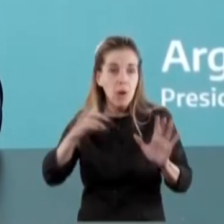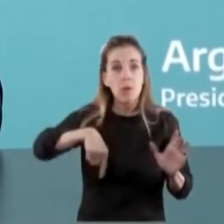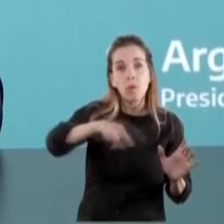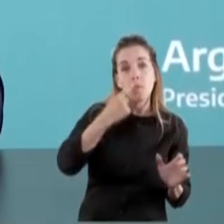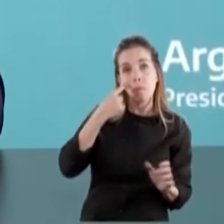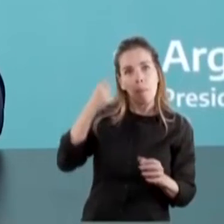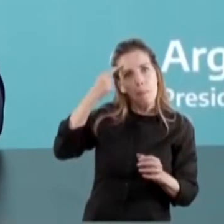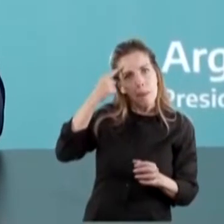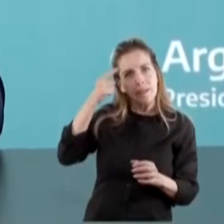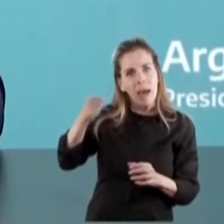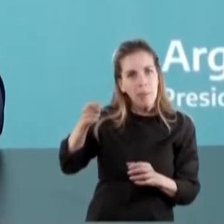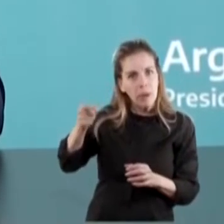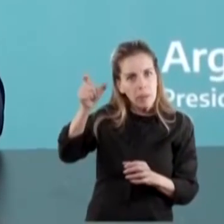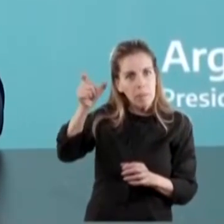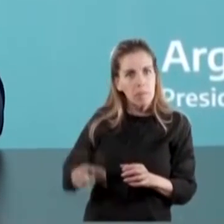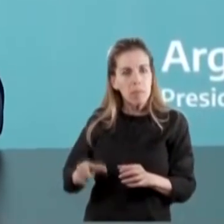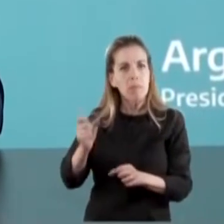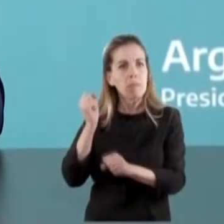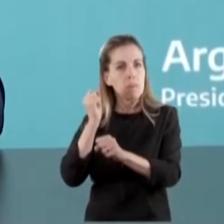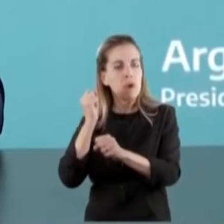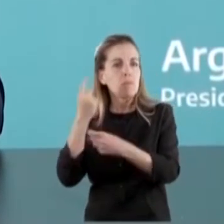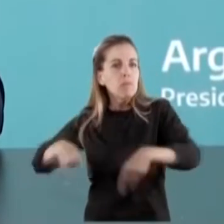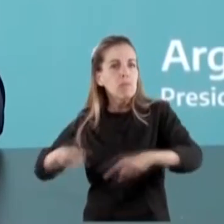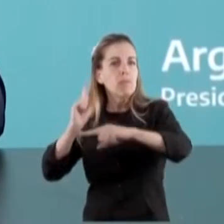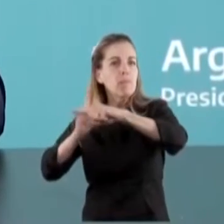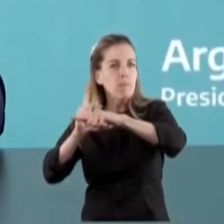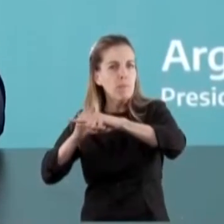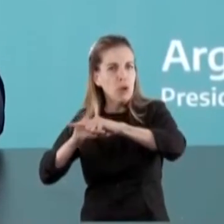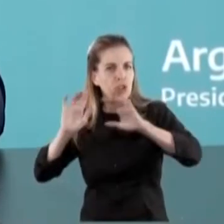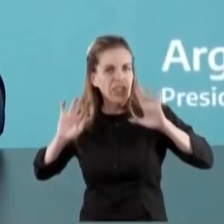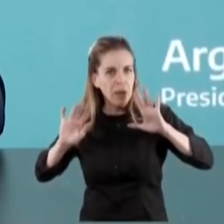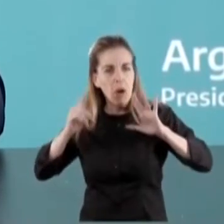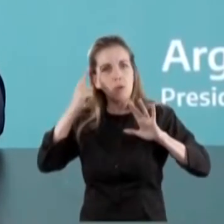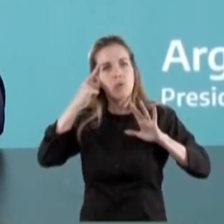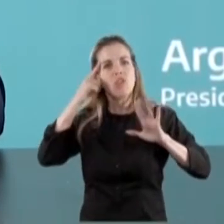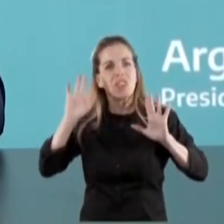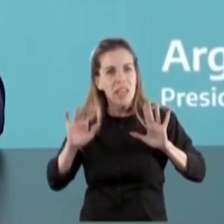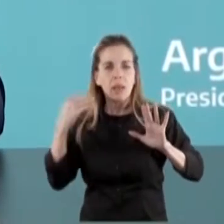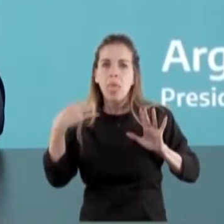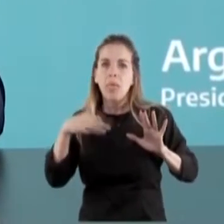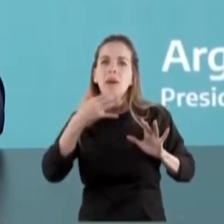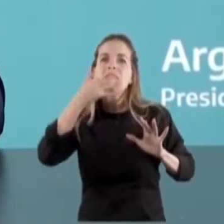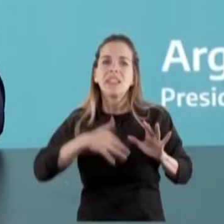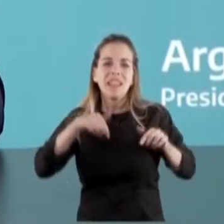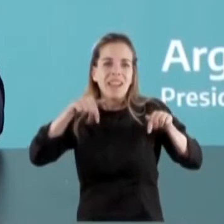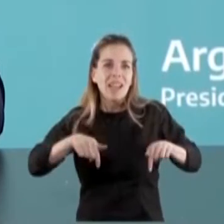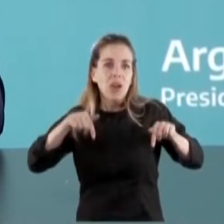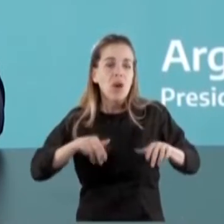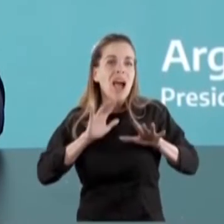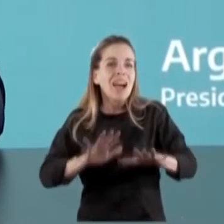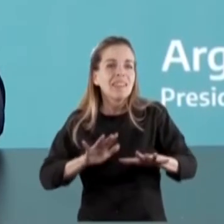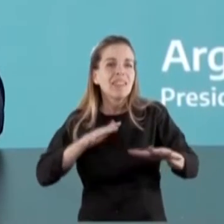optimismo también. Por eso hay que entender que hoy en este mundo